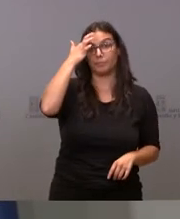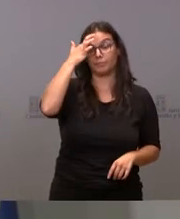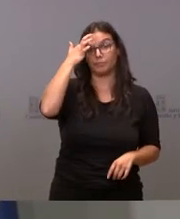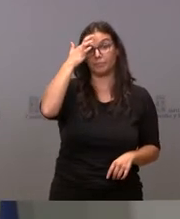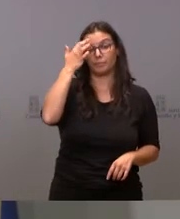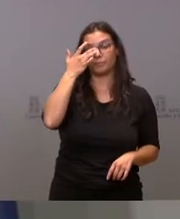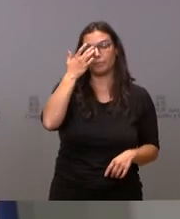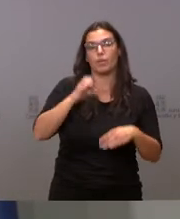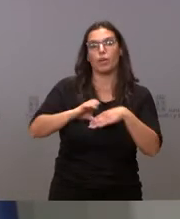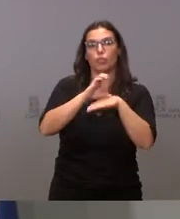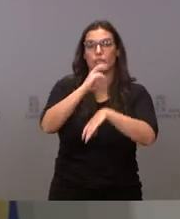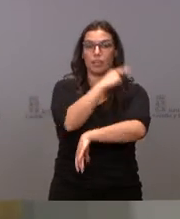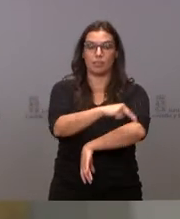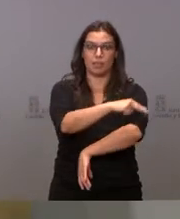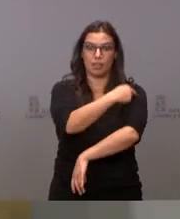Consejería de Sanidad